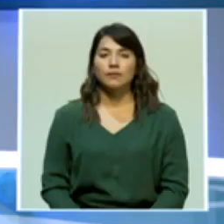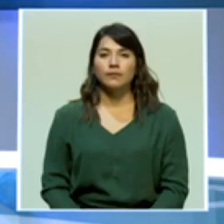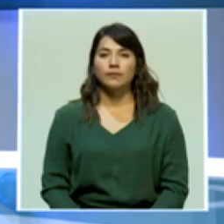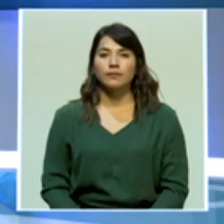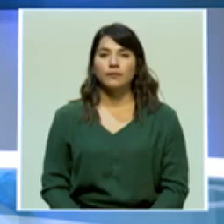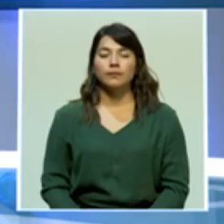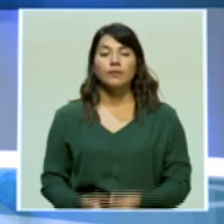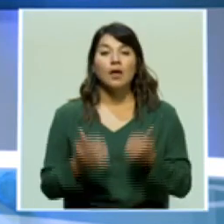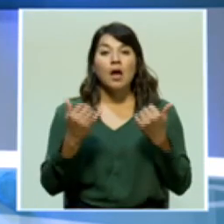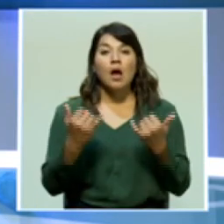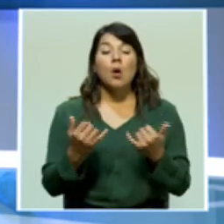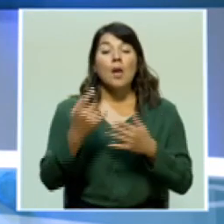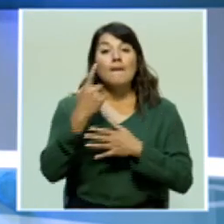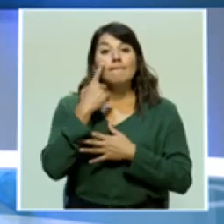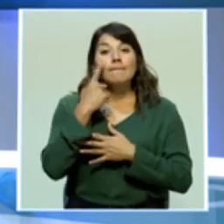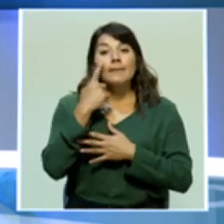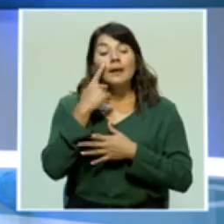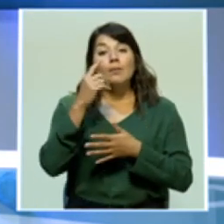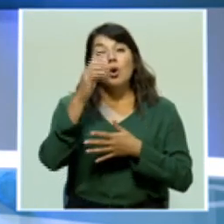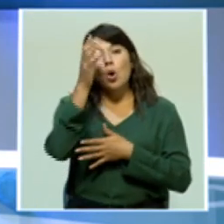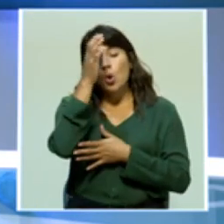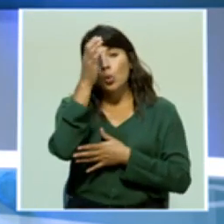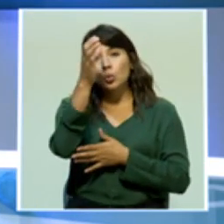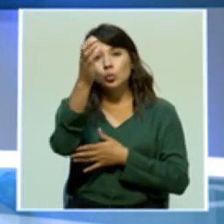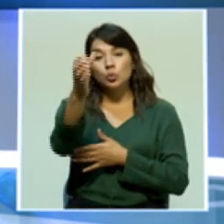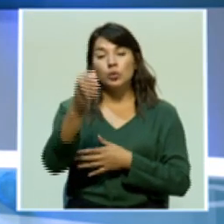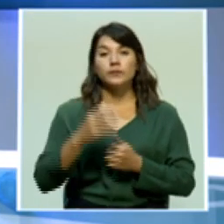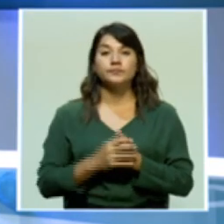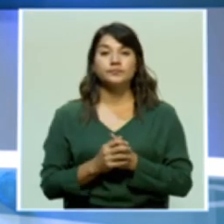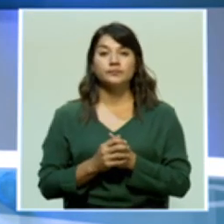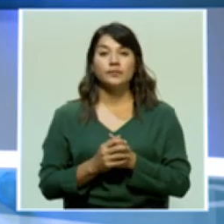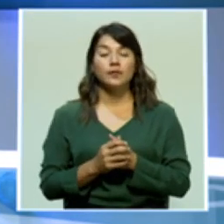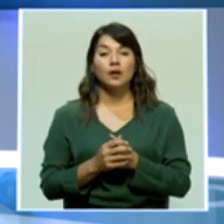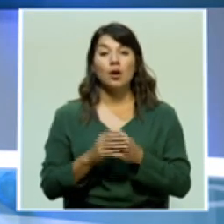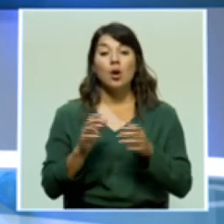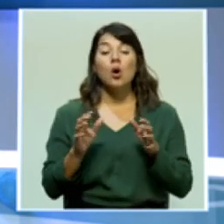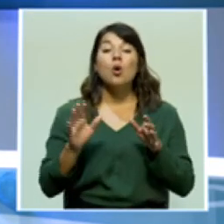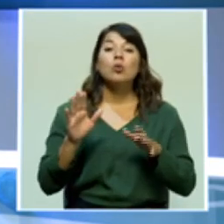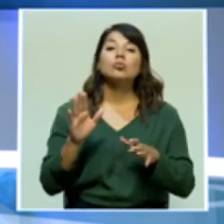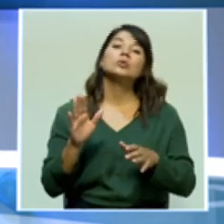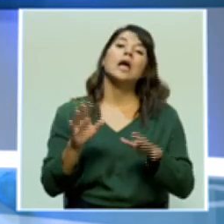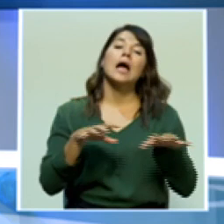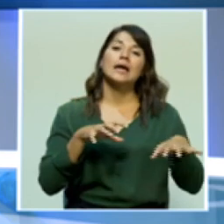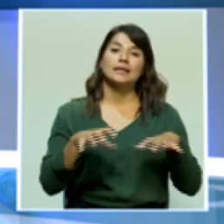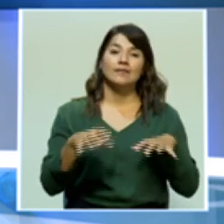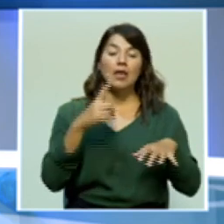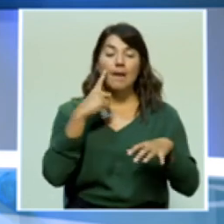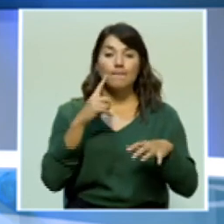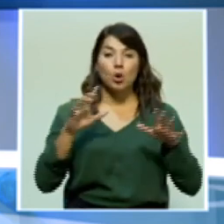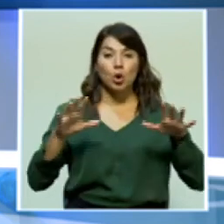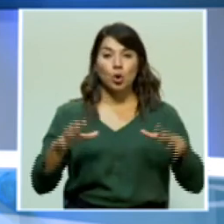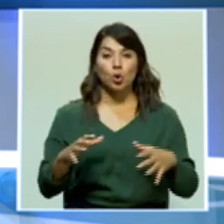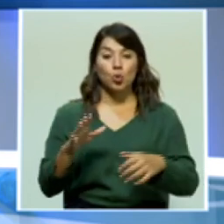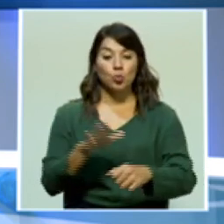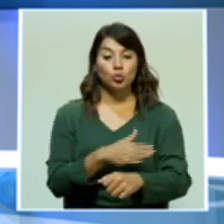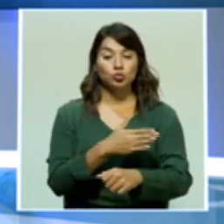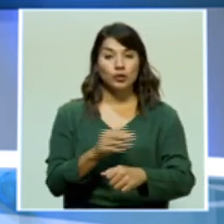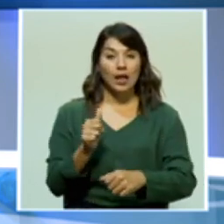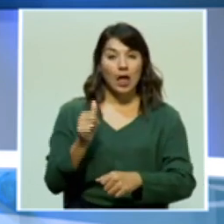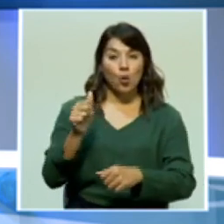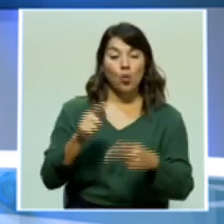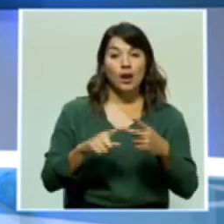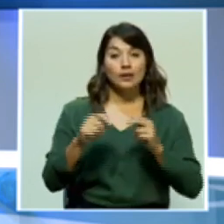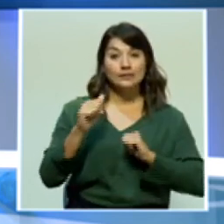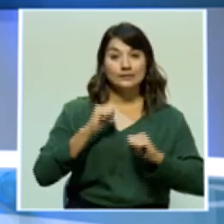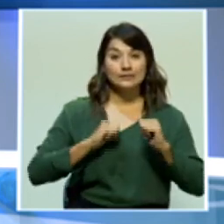Vamos ahora a nuestra sección de Cultura. Un recital por parte de la Banda de Alajuela y una obra de teatro